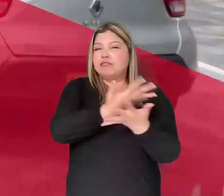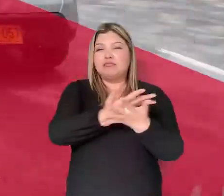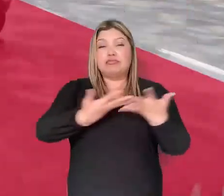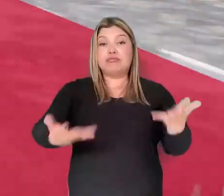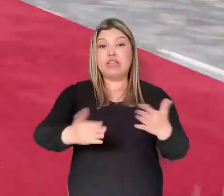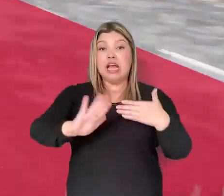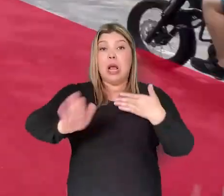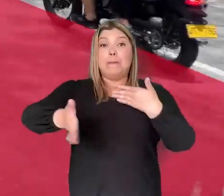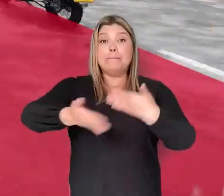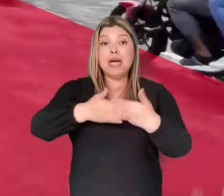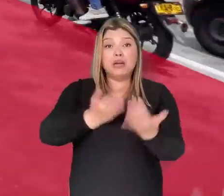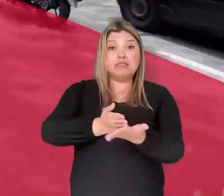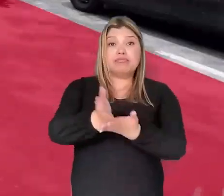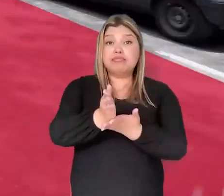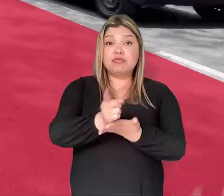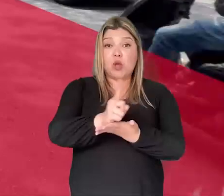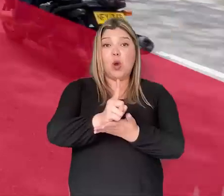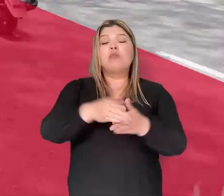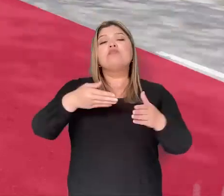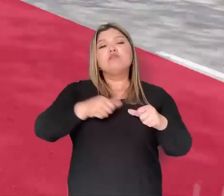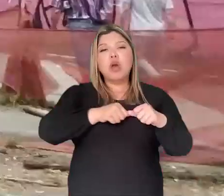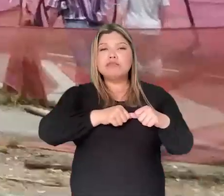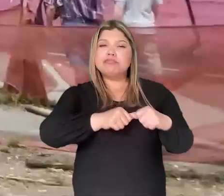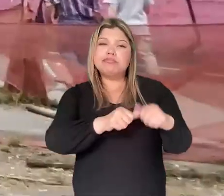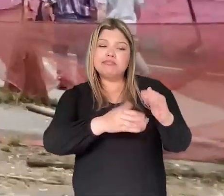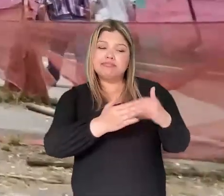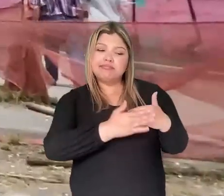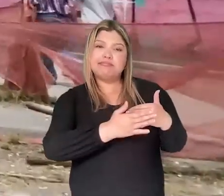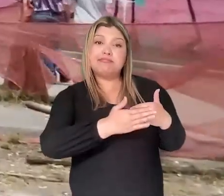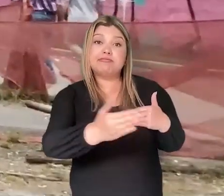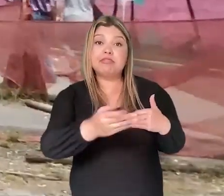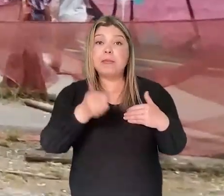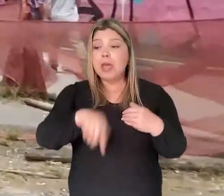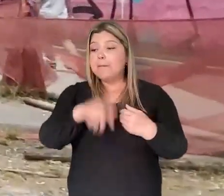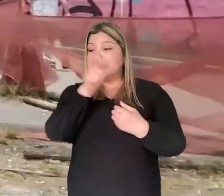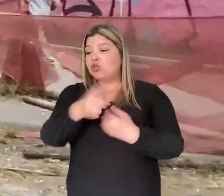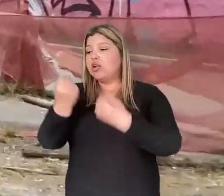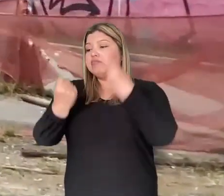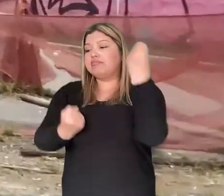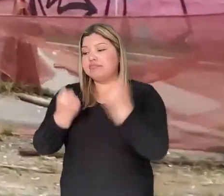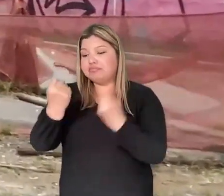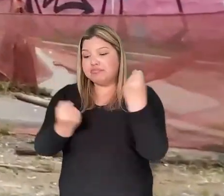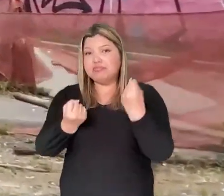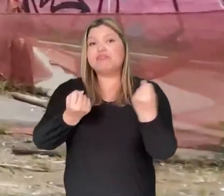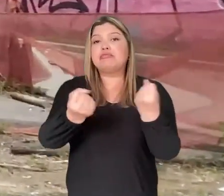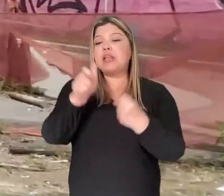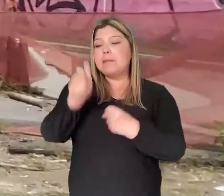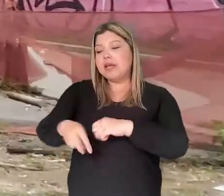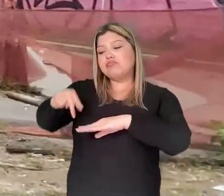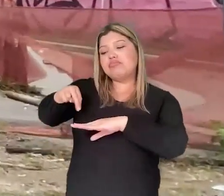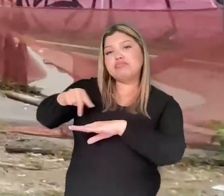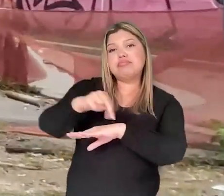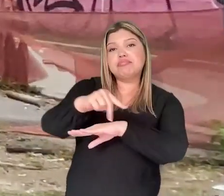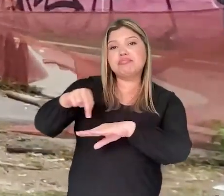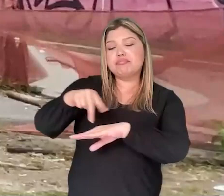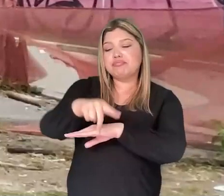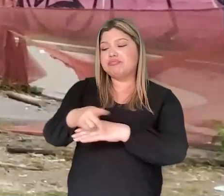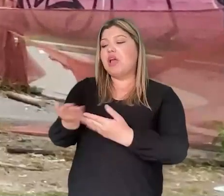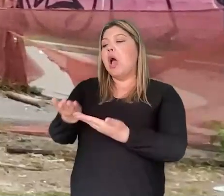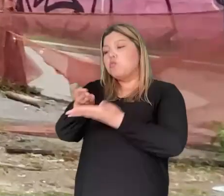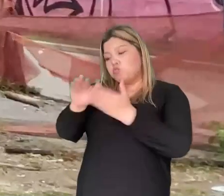serán eventuales y se garantizará una movilidad segura tanto a los conductores como a los peatones, a quienes se les